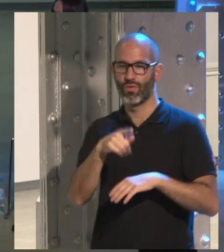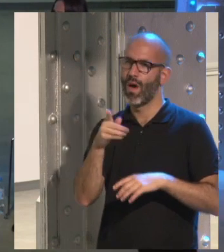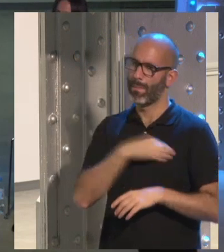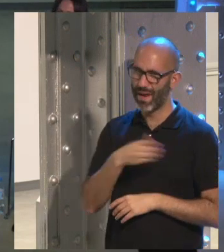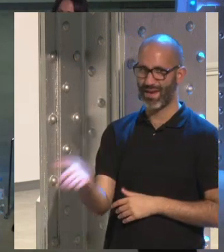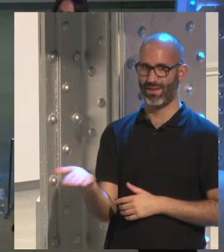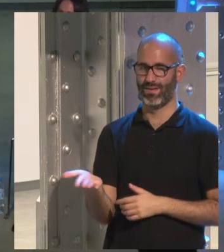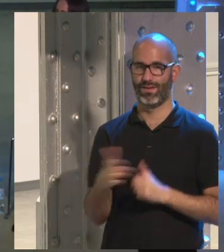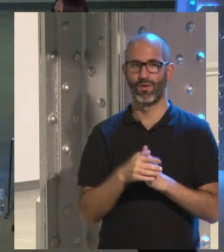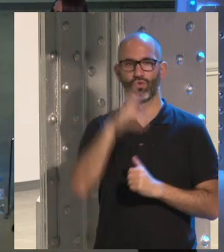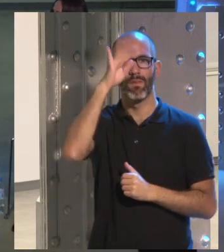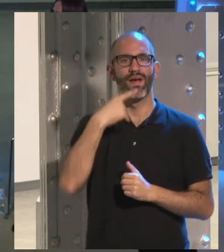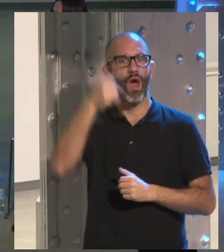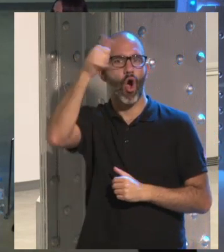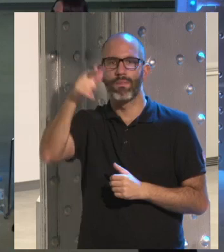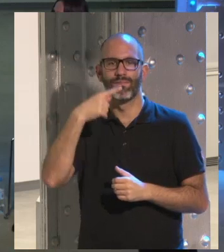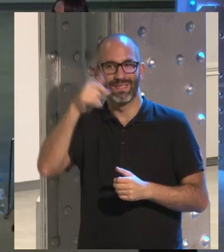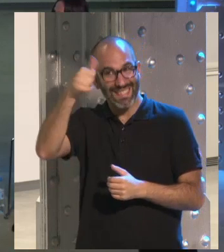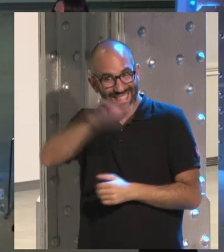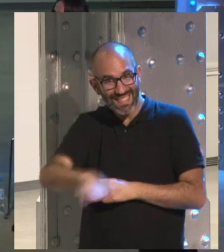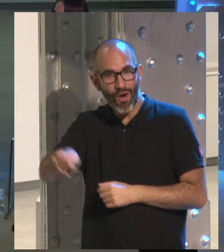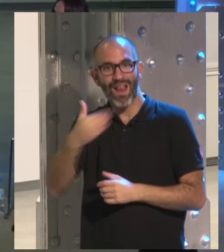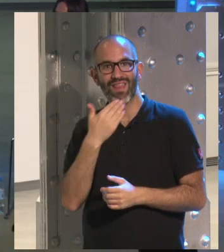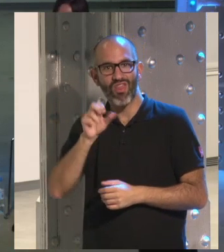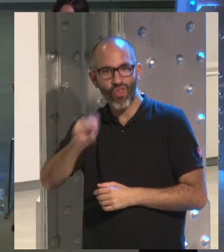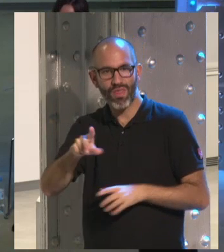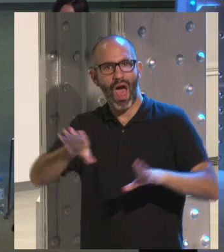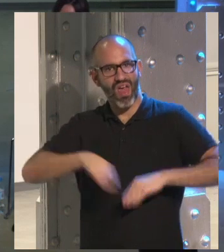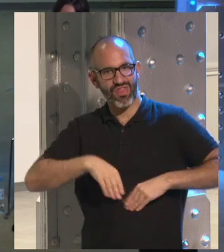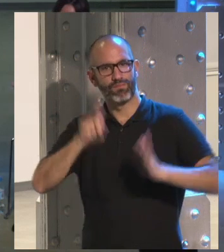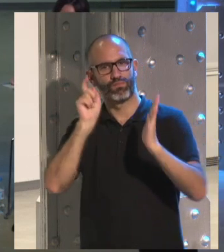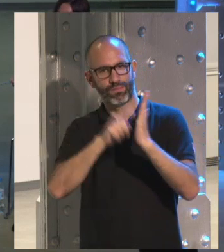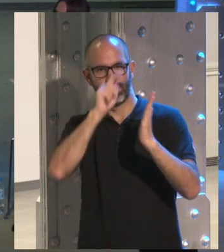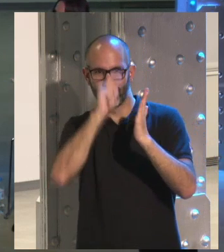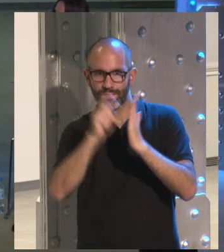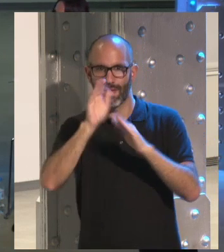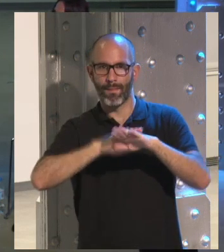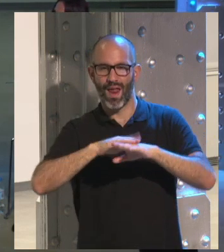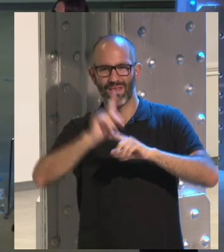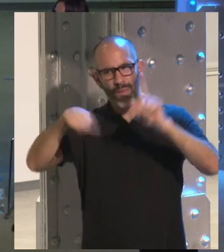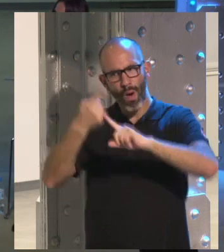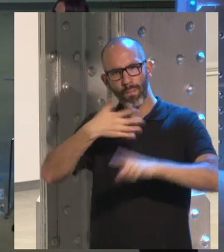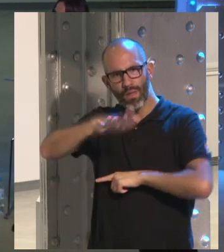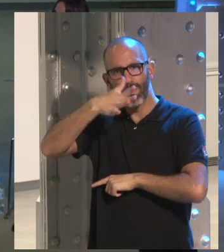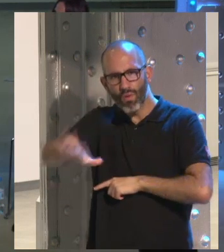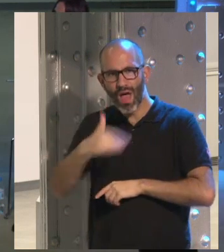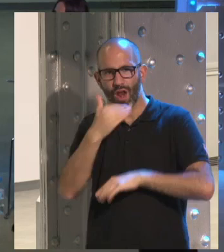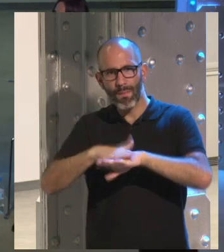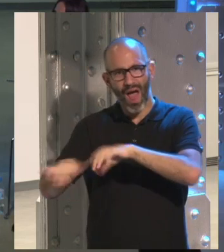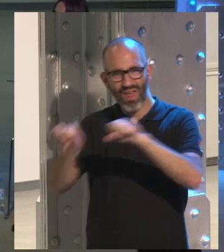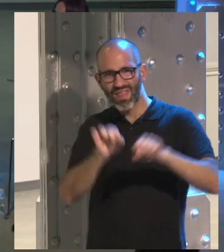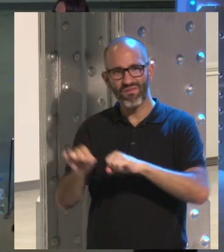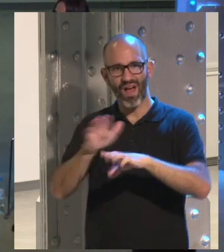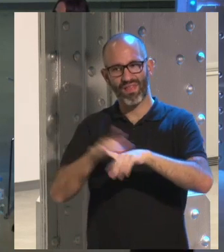imagínate que ese chaval le ha dado a aceptar las condiciones de uso de esa red, ¿vale? Existen herramientas legales para defender a ese